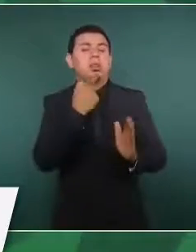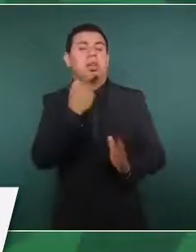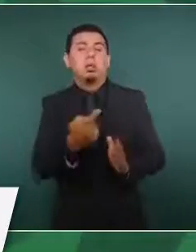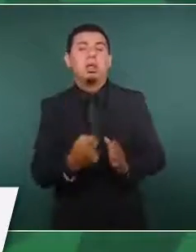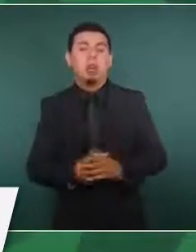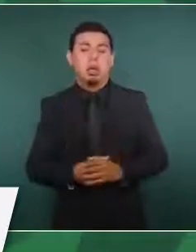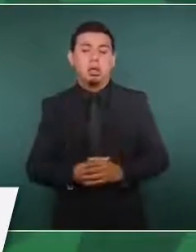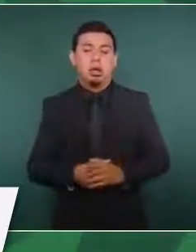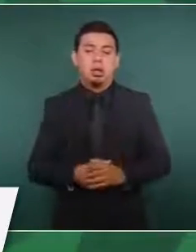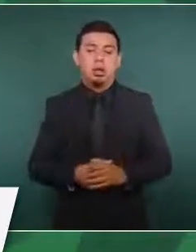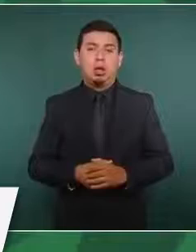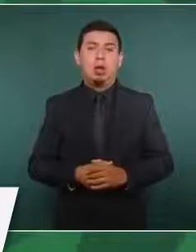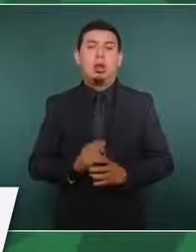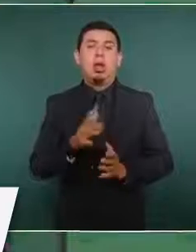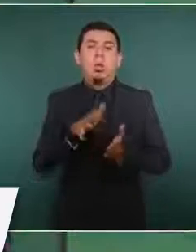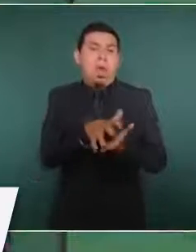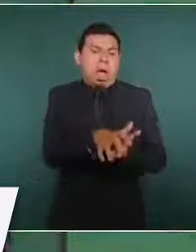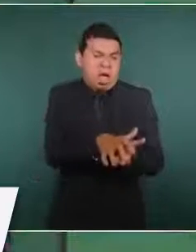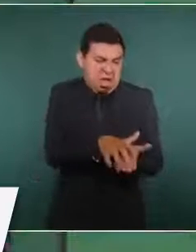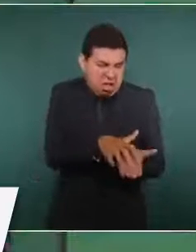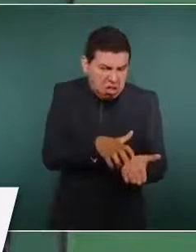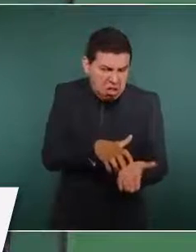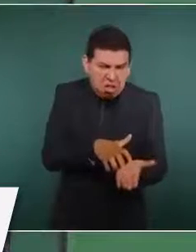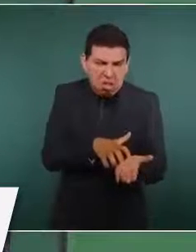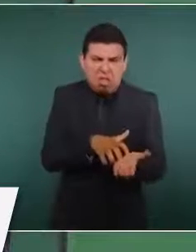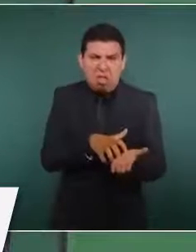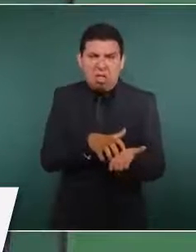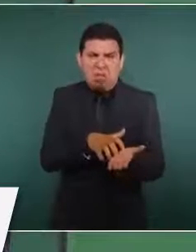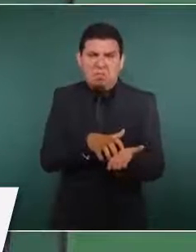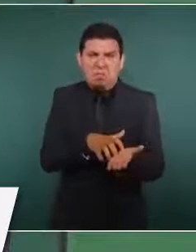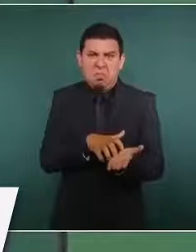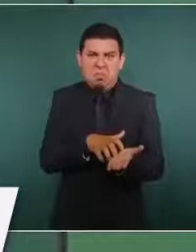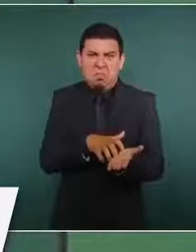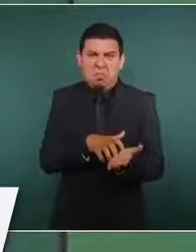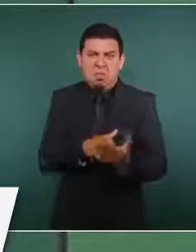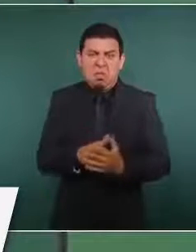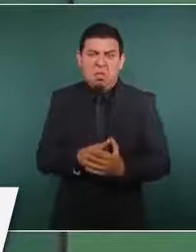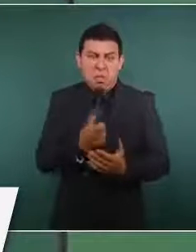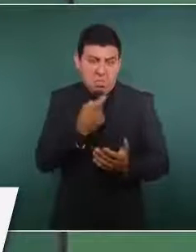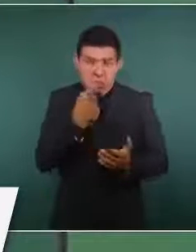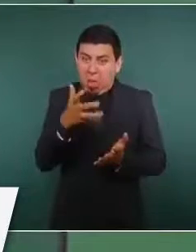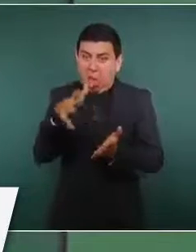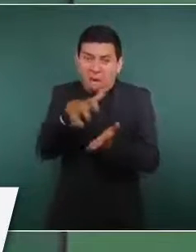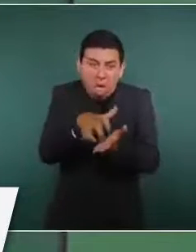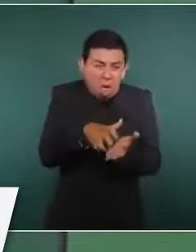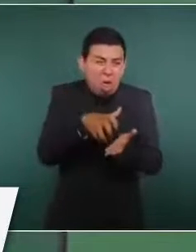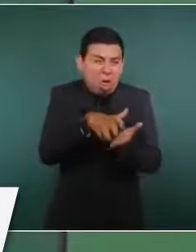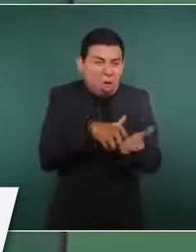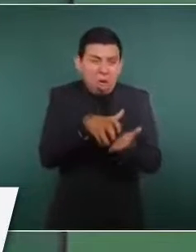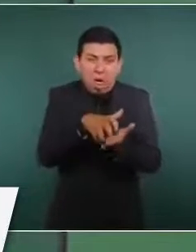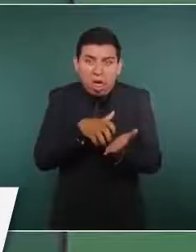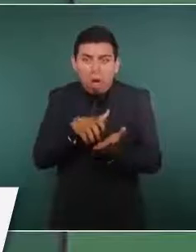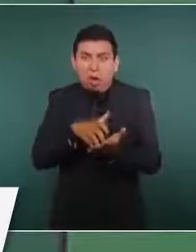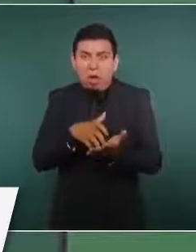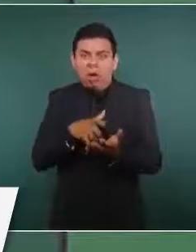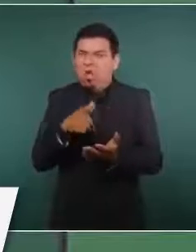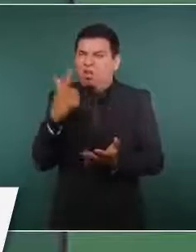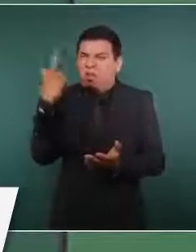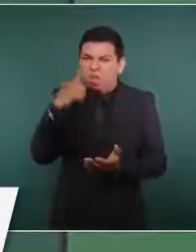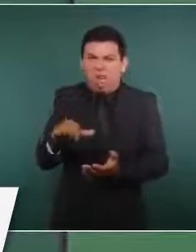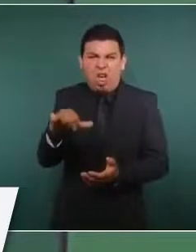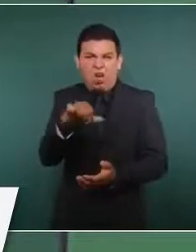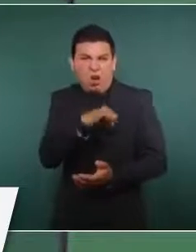austeridad, usaron un término nociva, nociva, perniciosa,